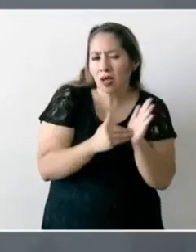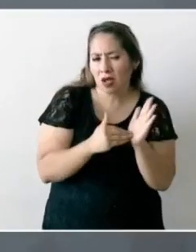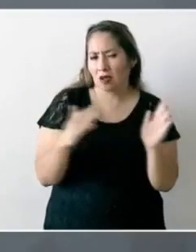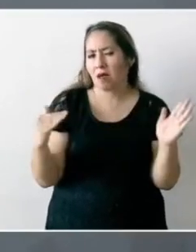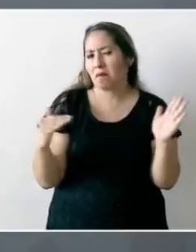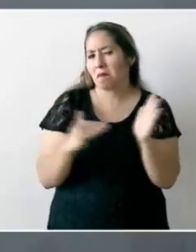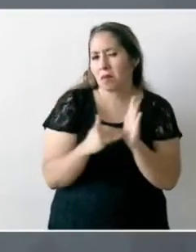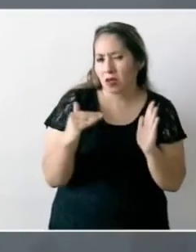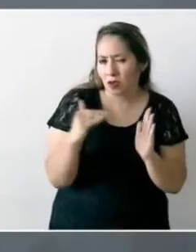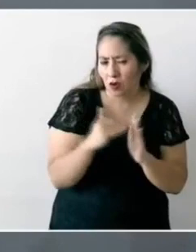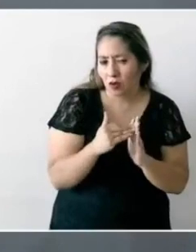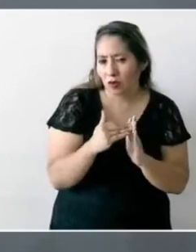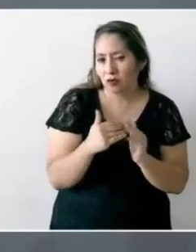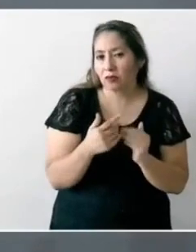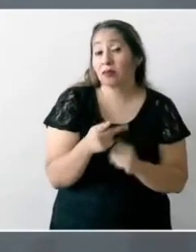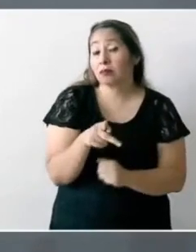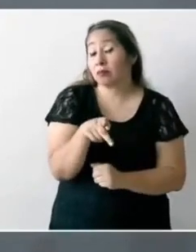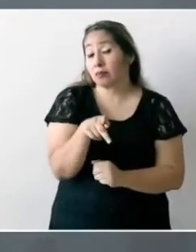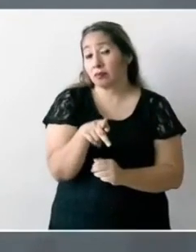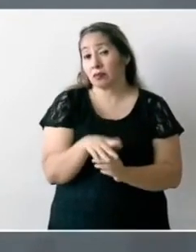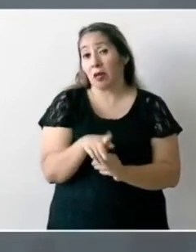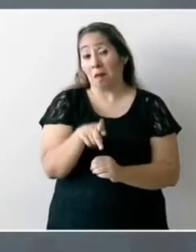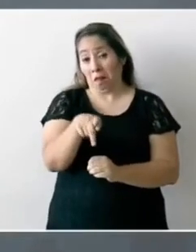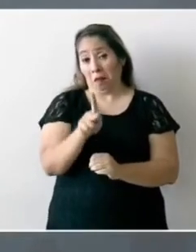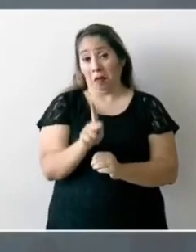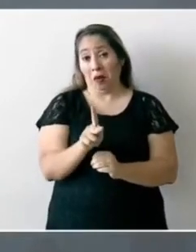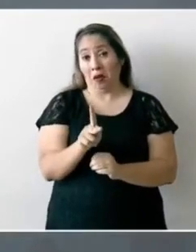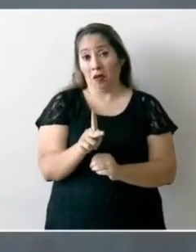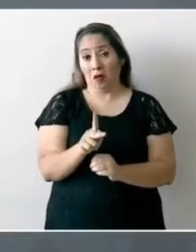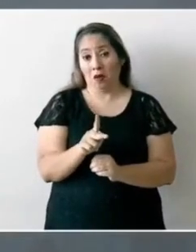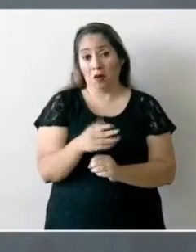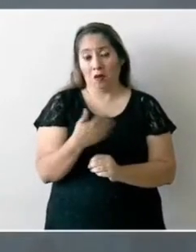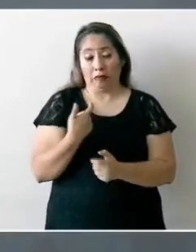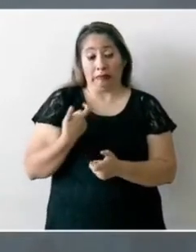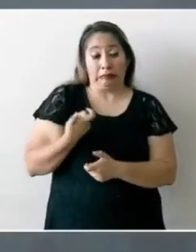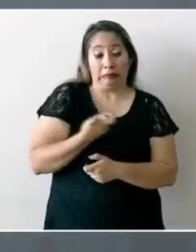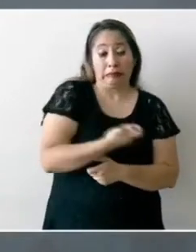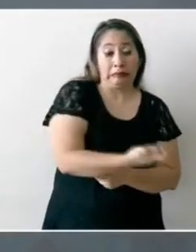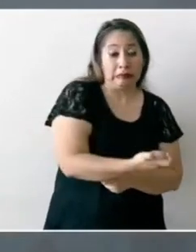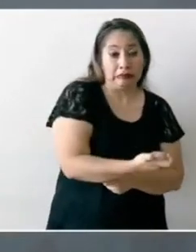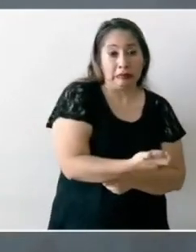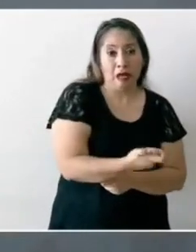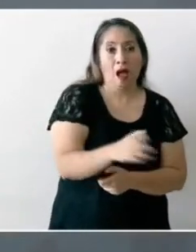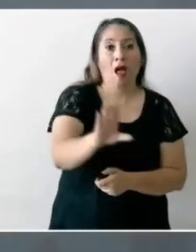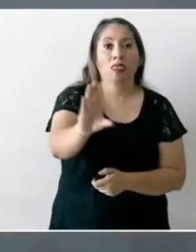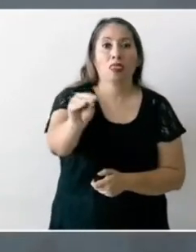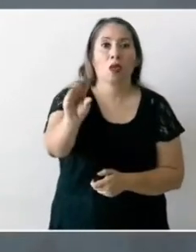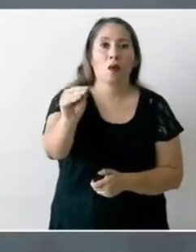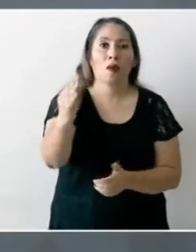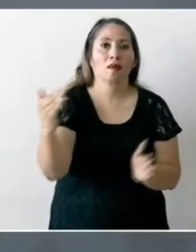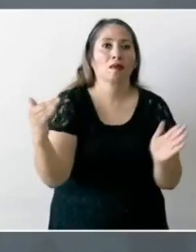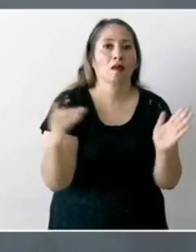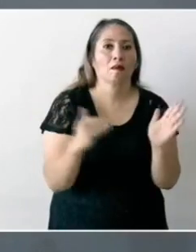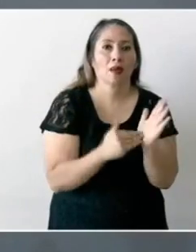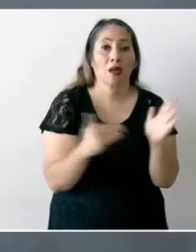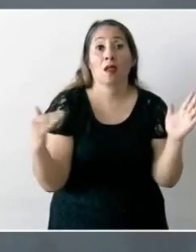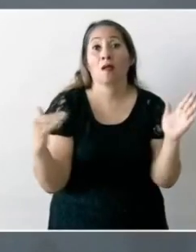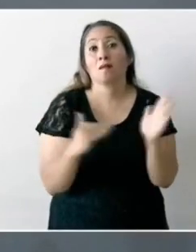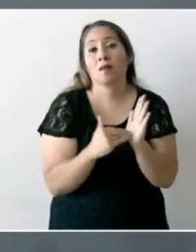y va a significar una inversión de 90 mil millones.